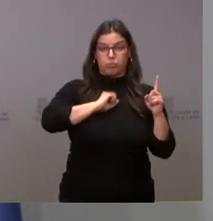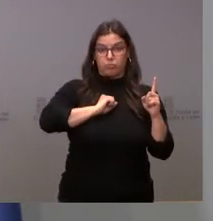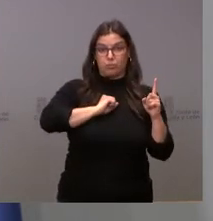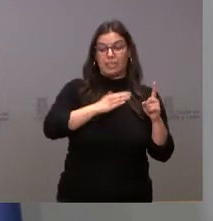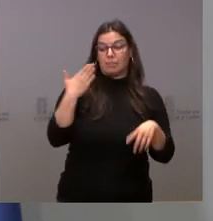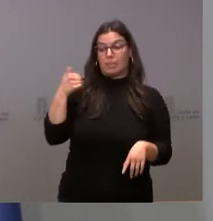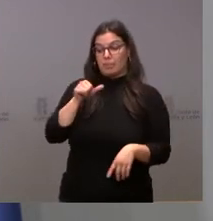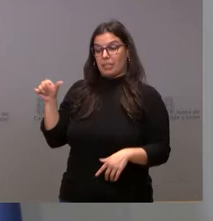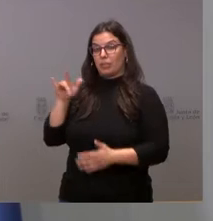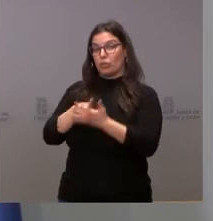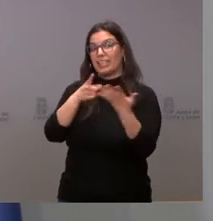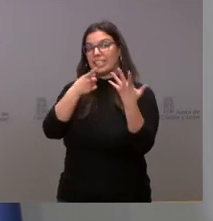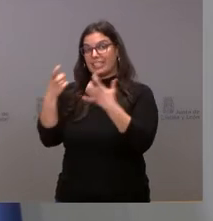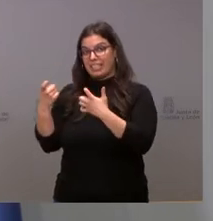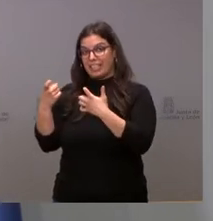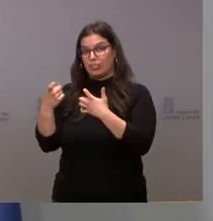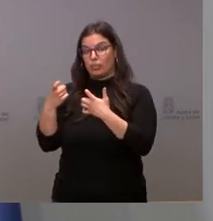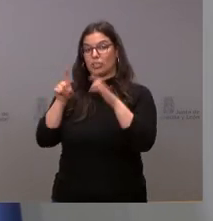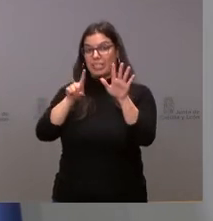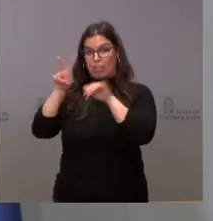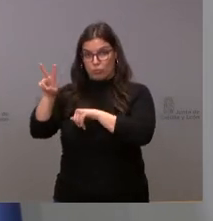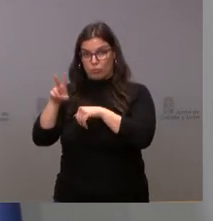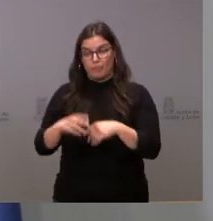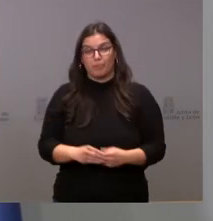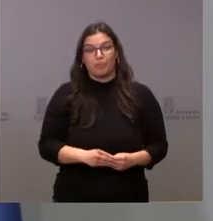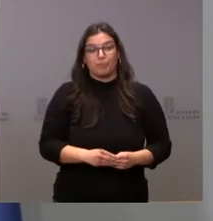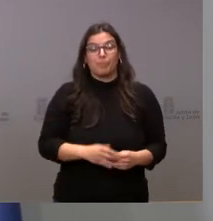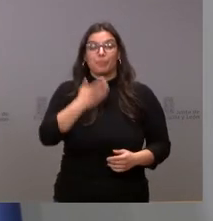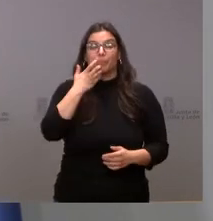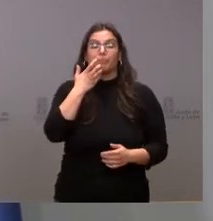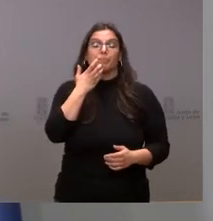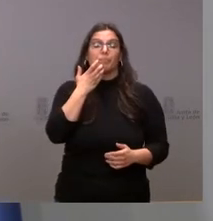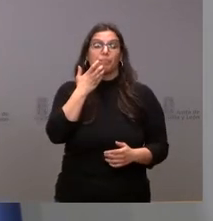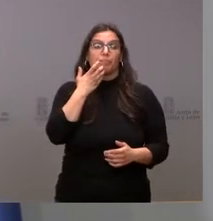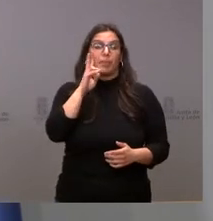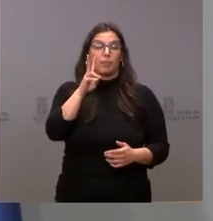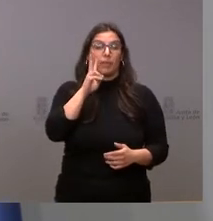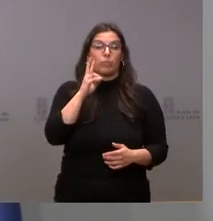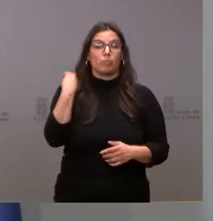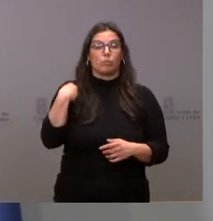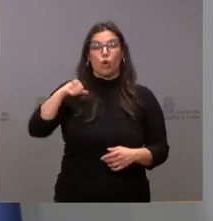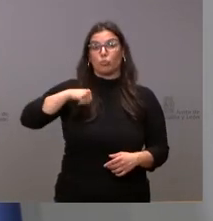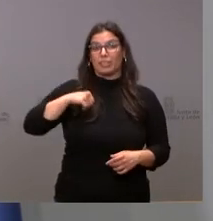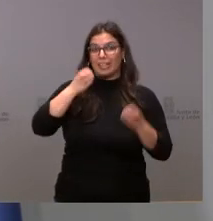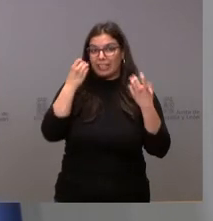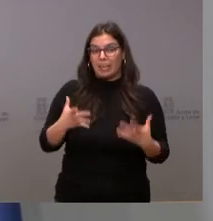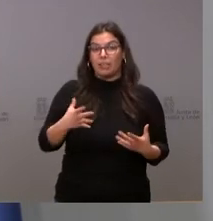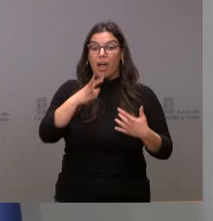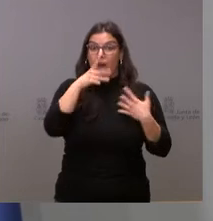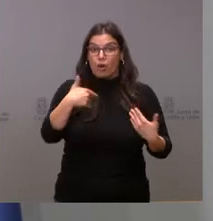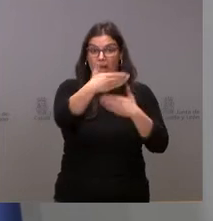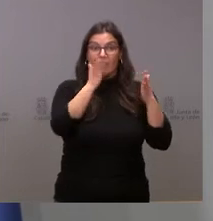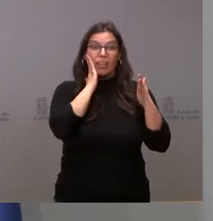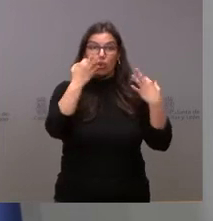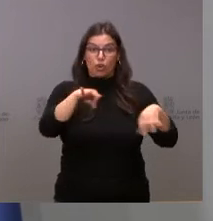la semana pasada eran 662. En relación con la presión asistencial, en planta hoy hay 500